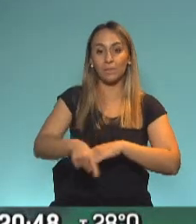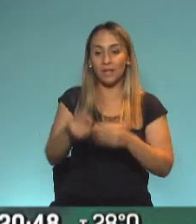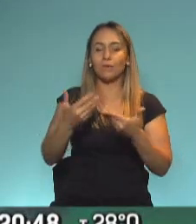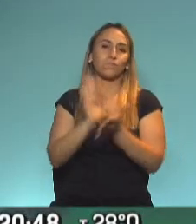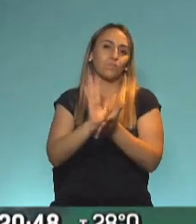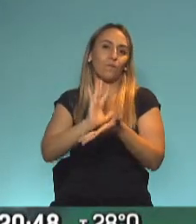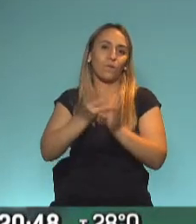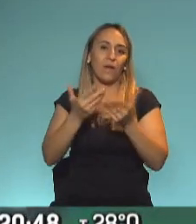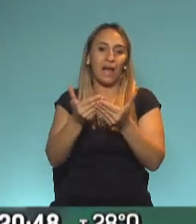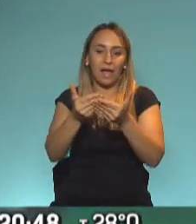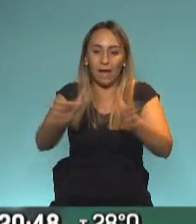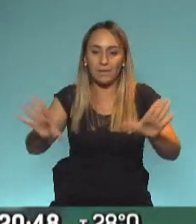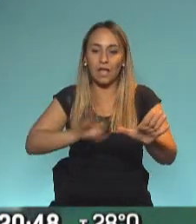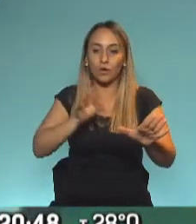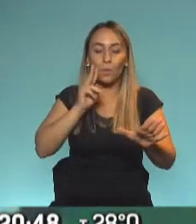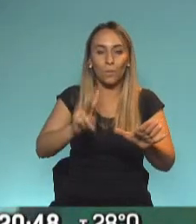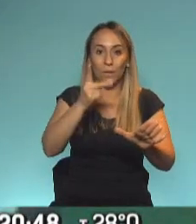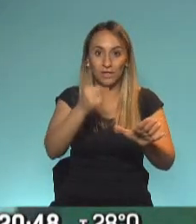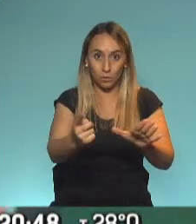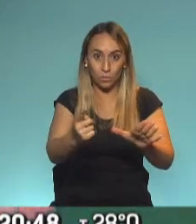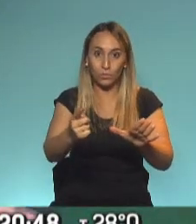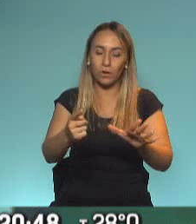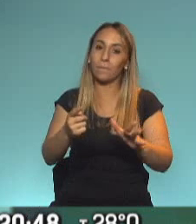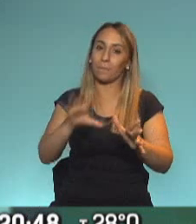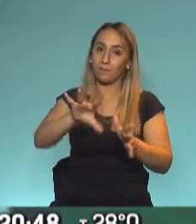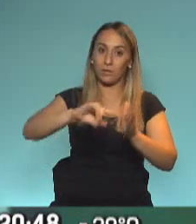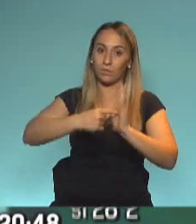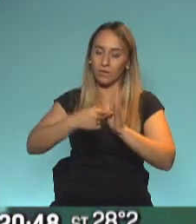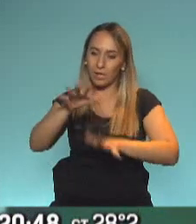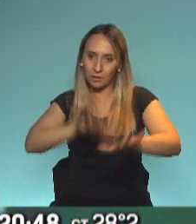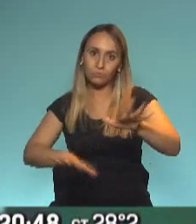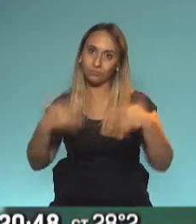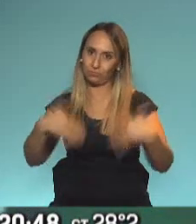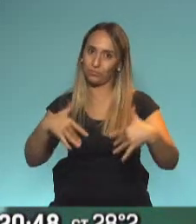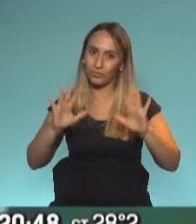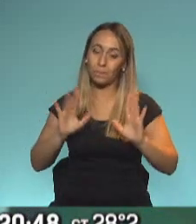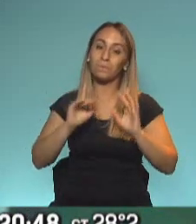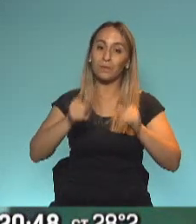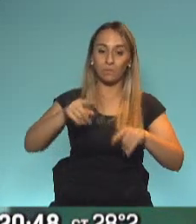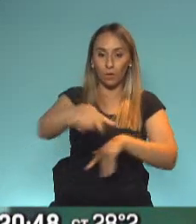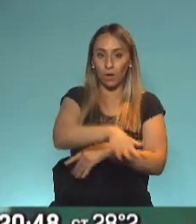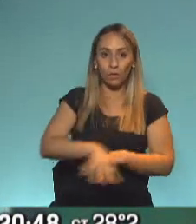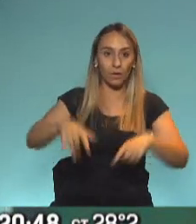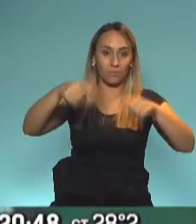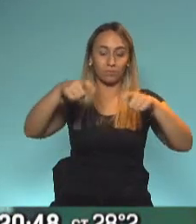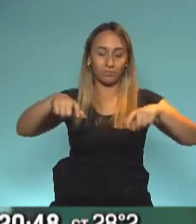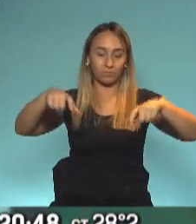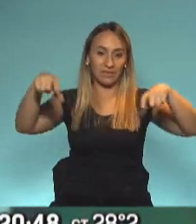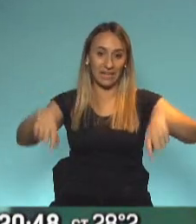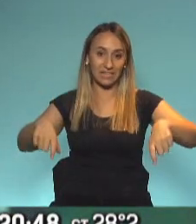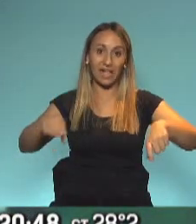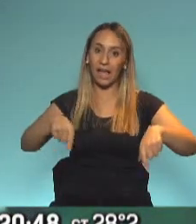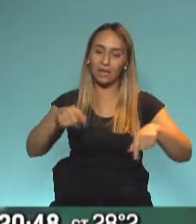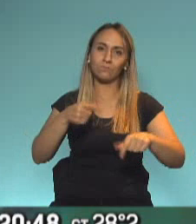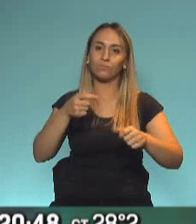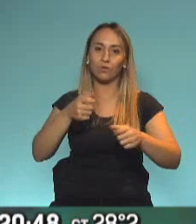2021 electoral y donde mucho se va a jugar en la provincia de Buenos Aires y allí es donde estaban y allí es donde ponen el foco. Y me quedo